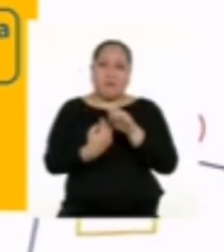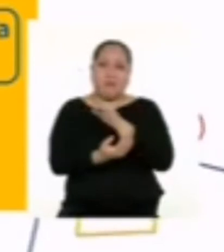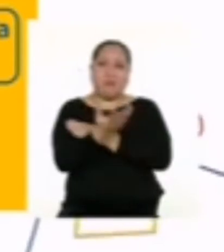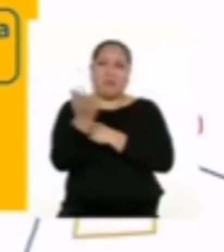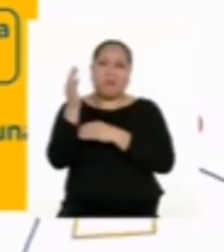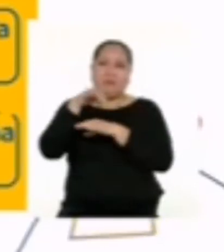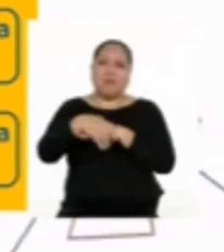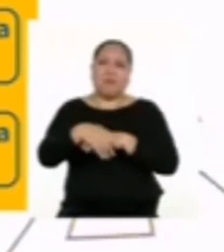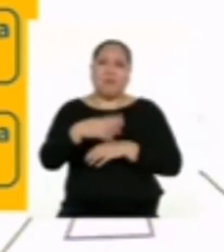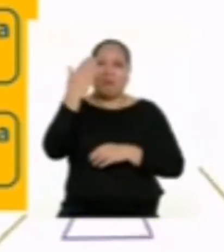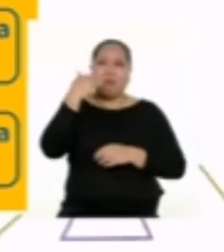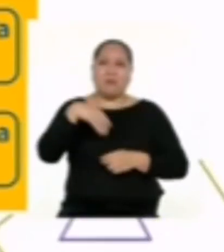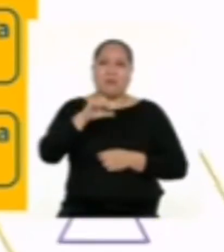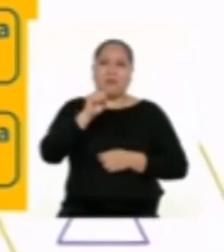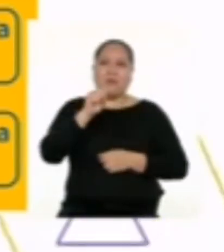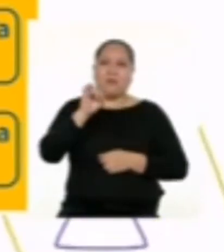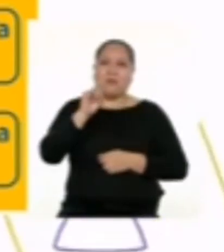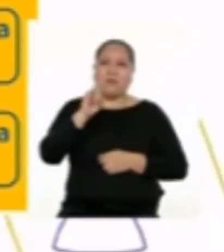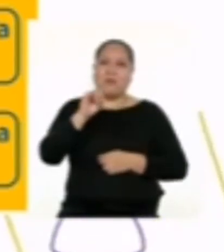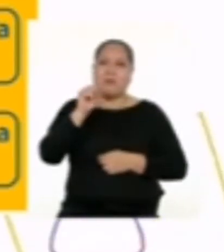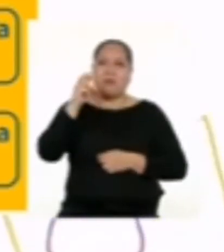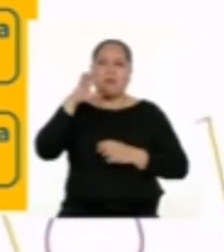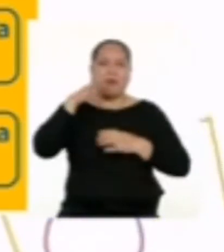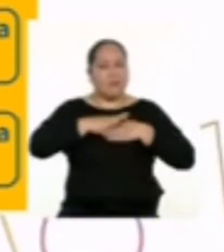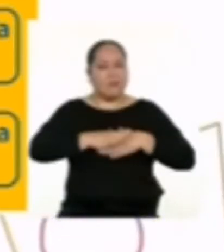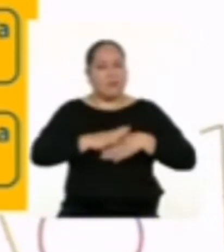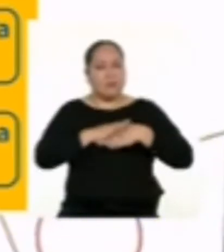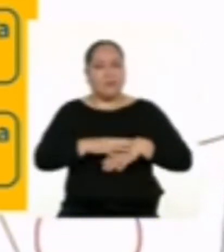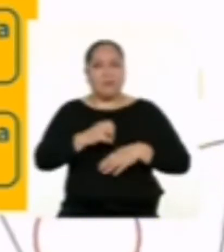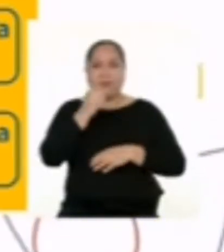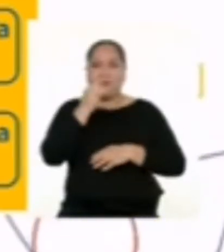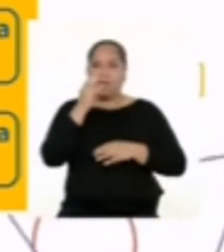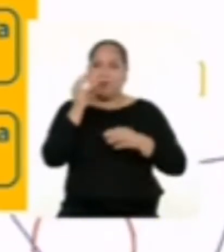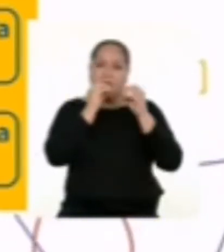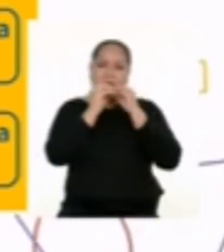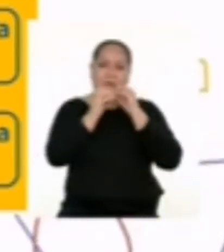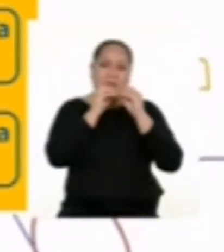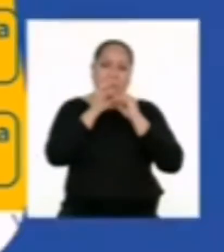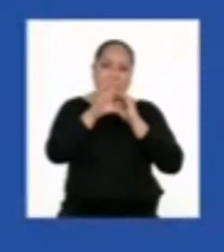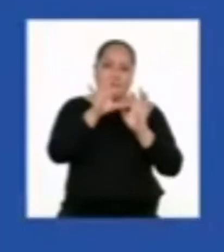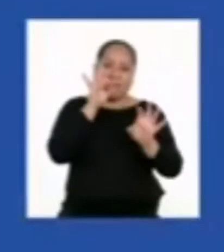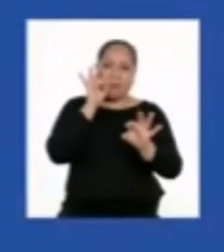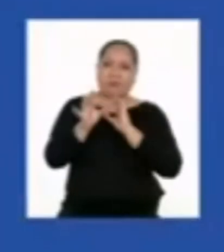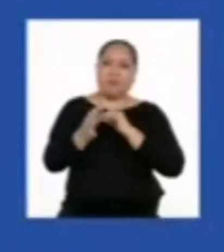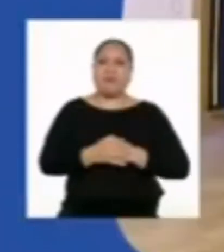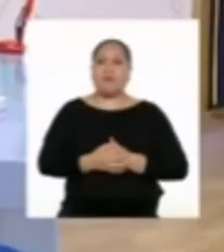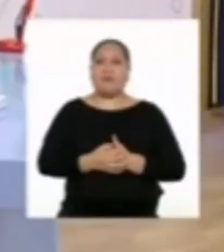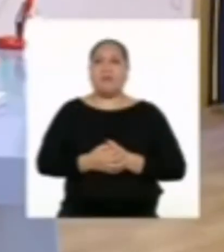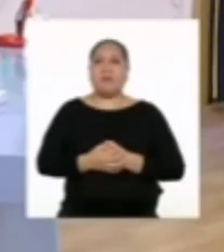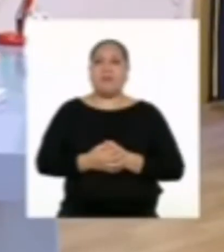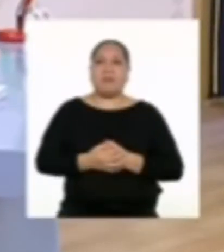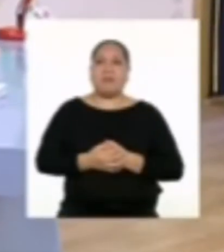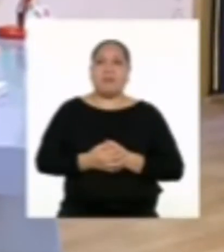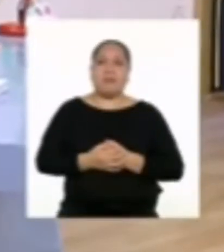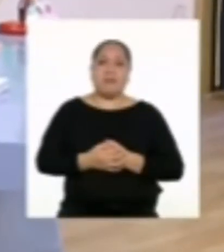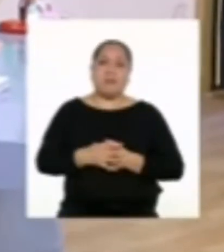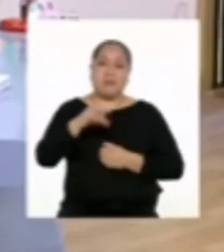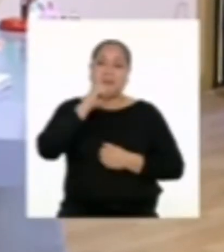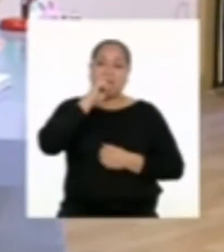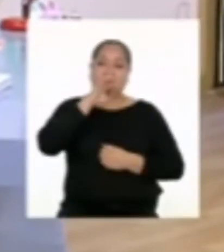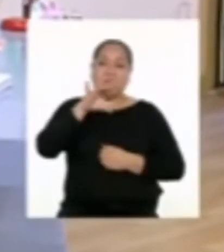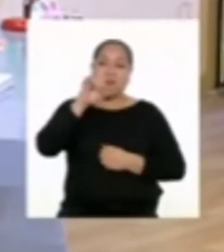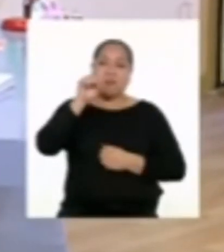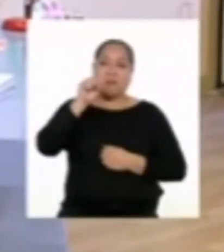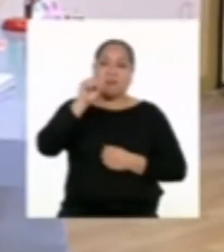debajo les escribe Susana ¡Tranquilos amigos! ¡Alguna solución debemos encontrar! Como dice